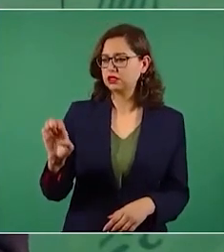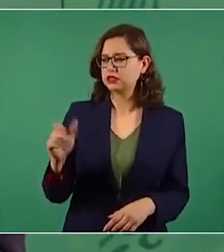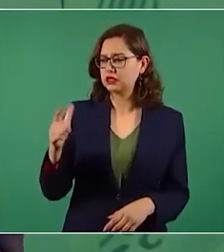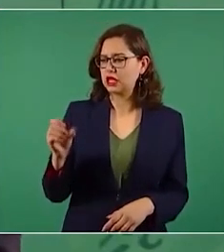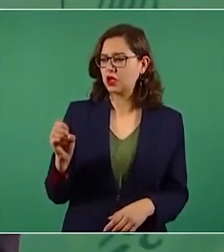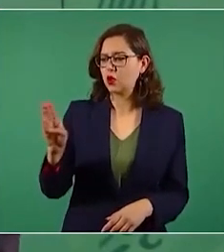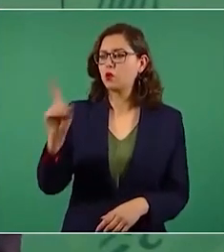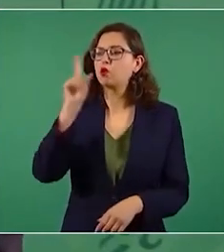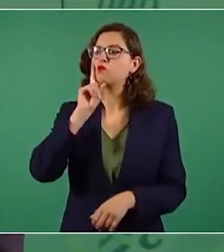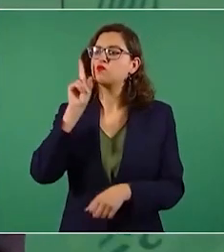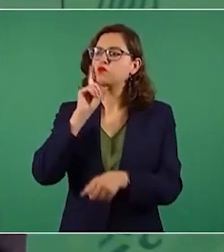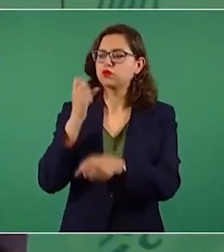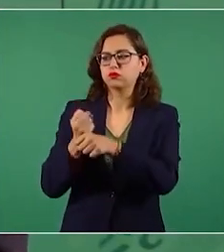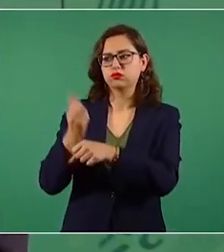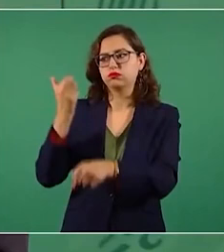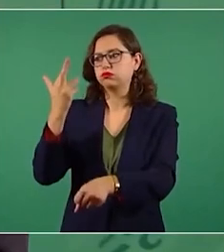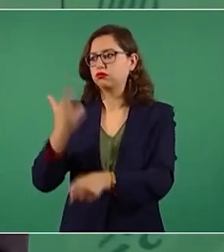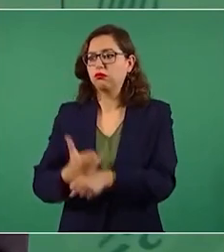vías.